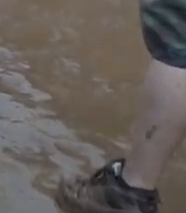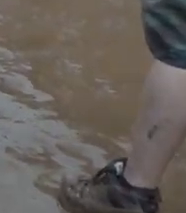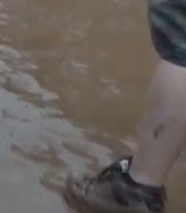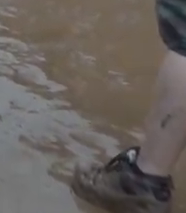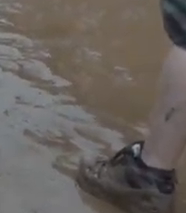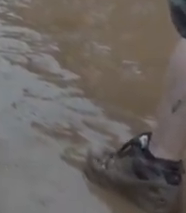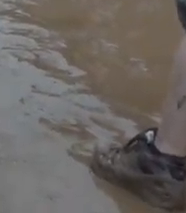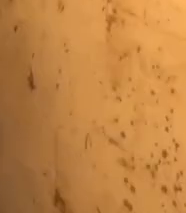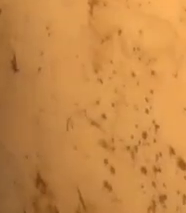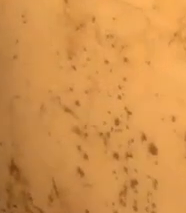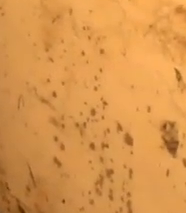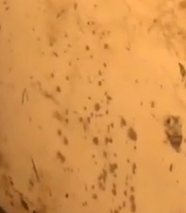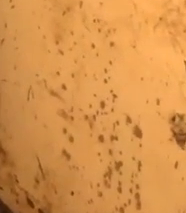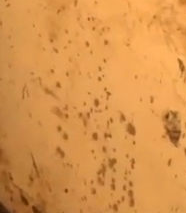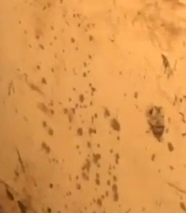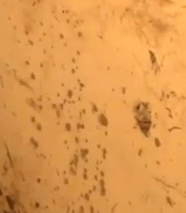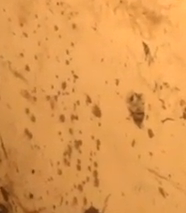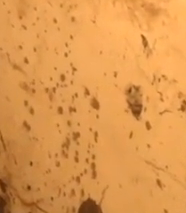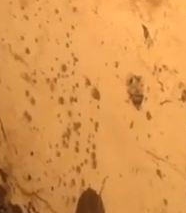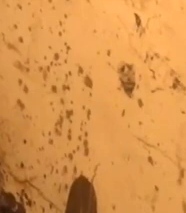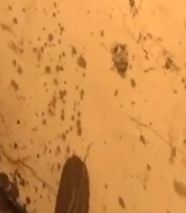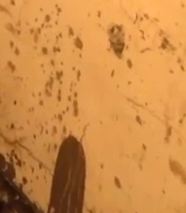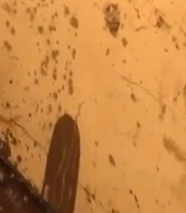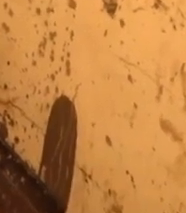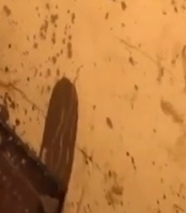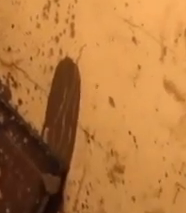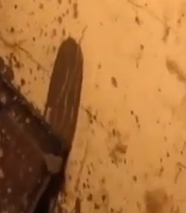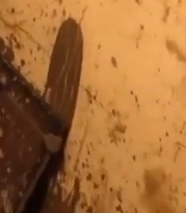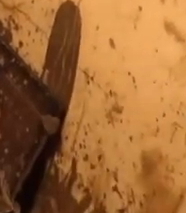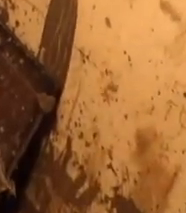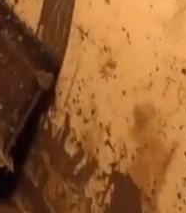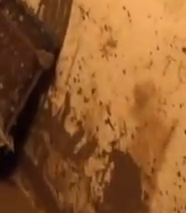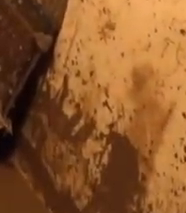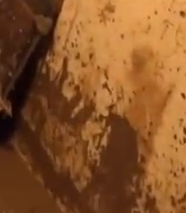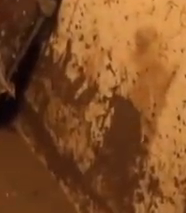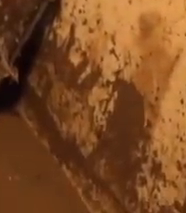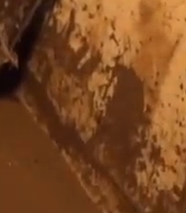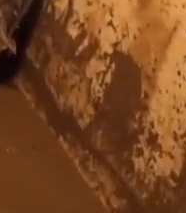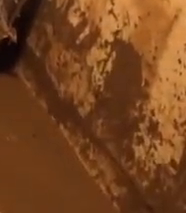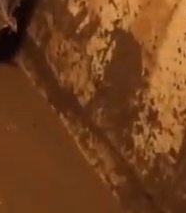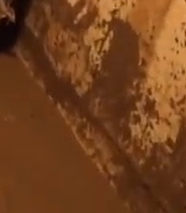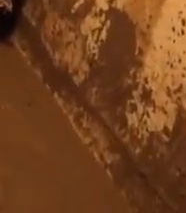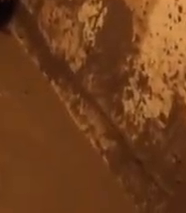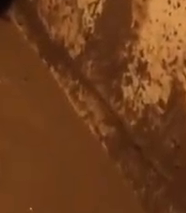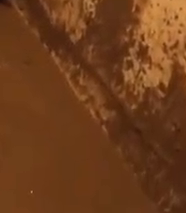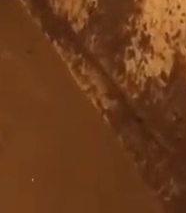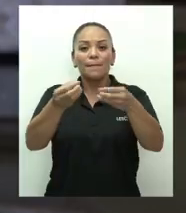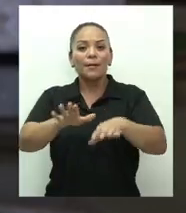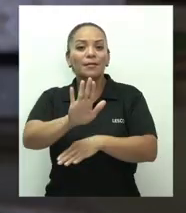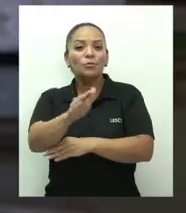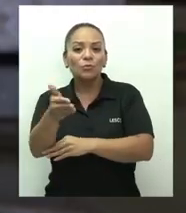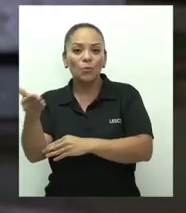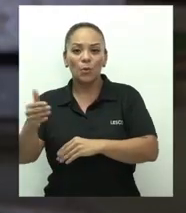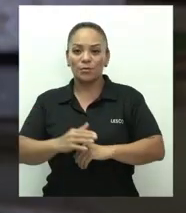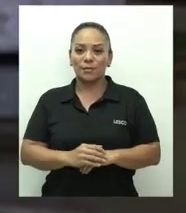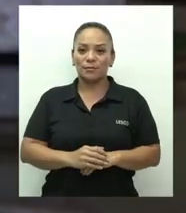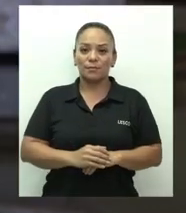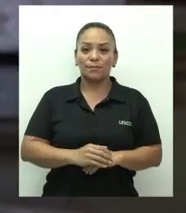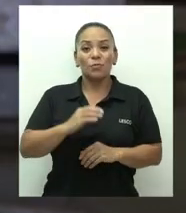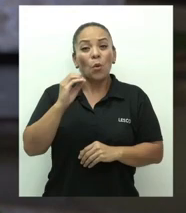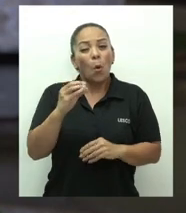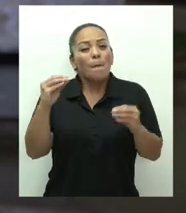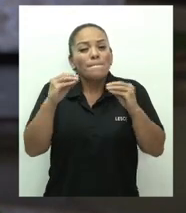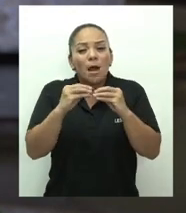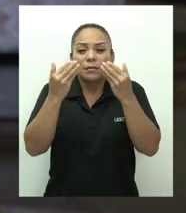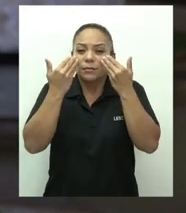a cientos de familias afectadas con la pérdida de sus casas, de sus enseres o, más triste aún,